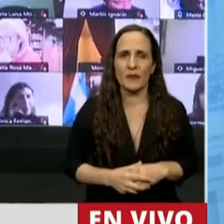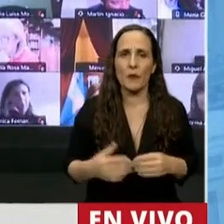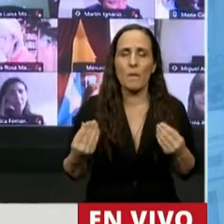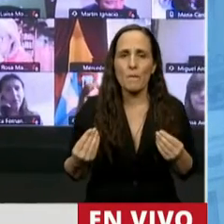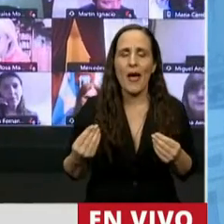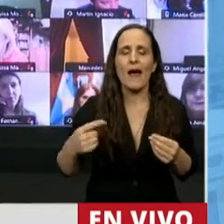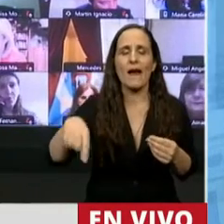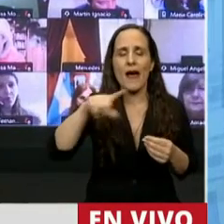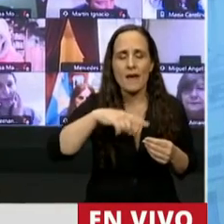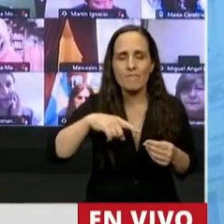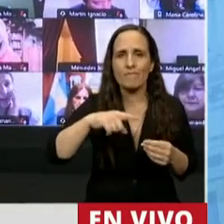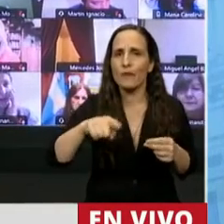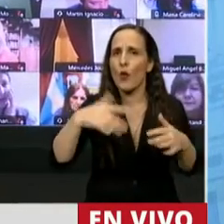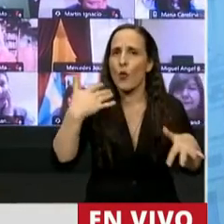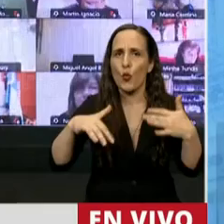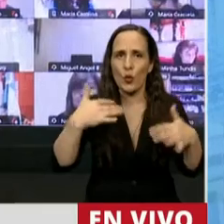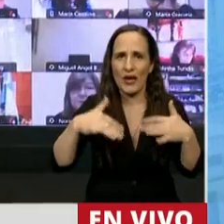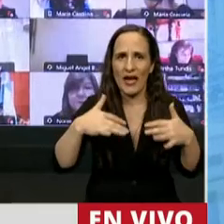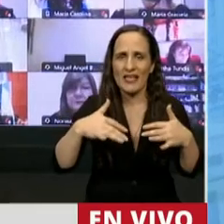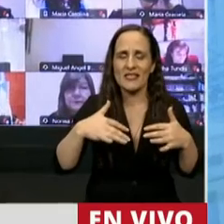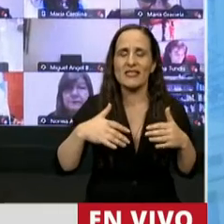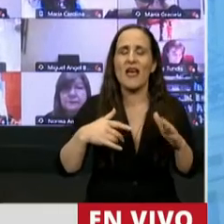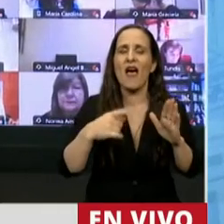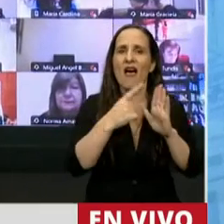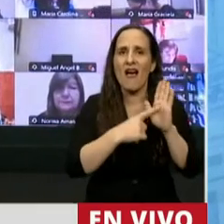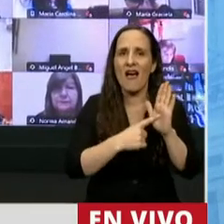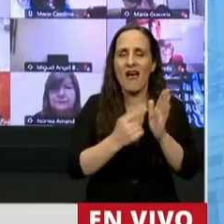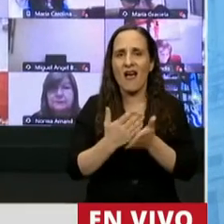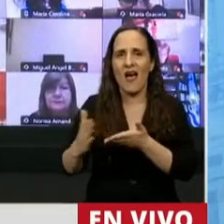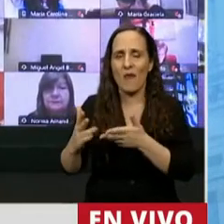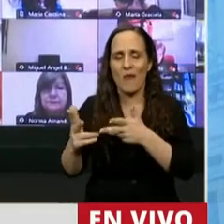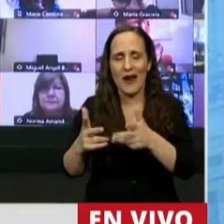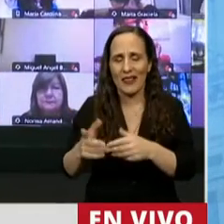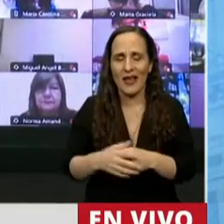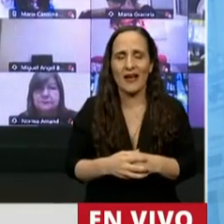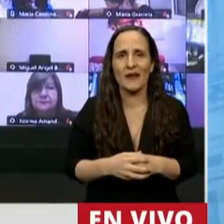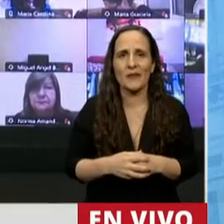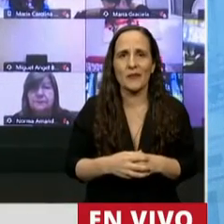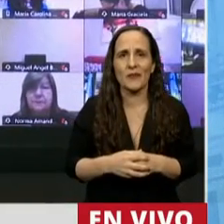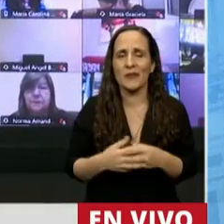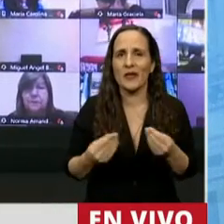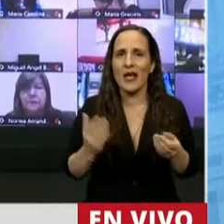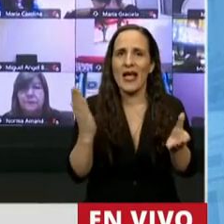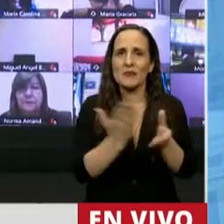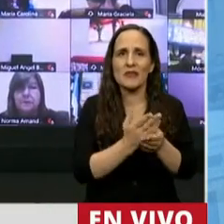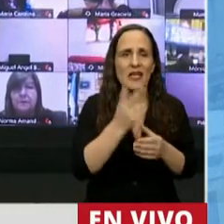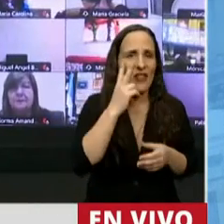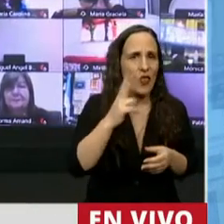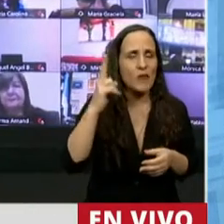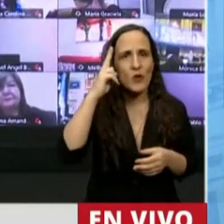considerar una cuestión de urgencia y para ello apartarnos de las prescripciones del reglamento, y esto es el expediente de